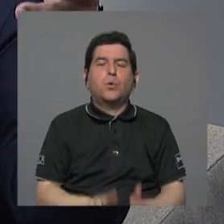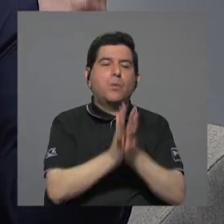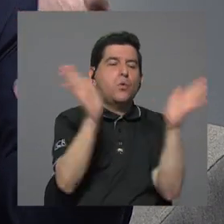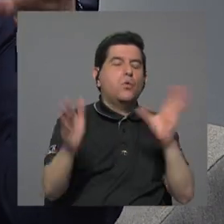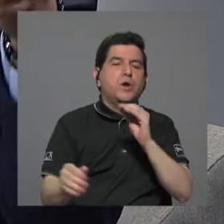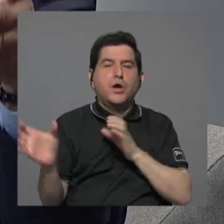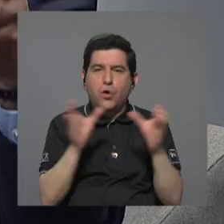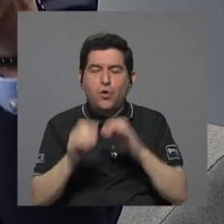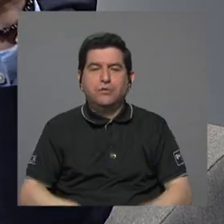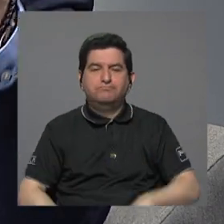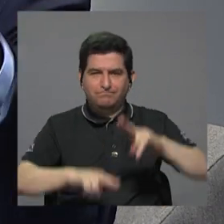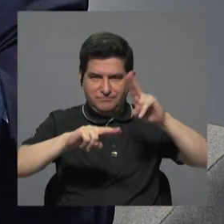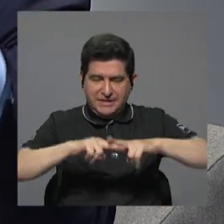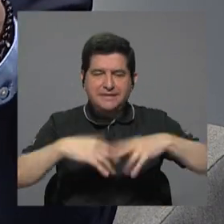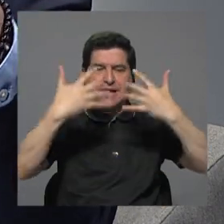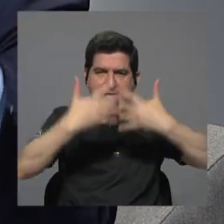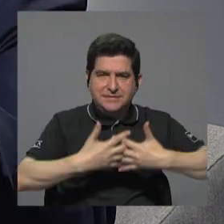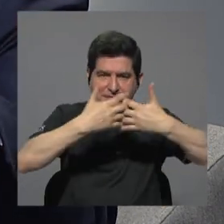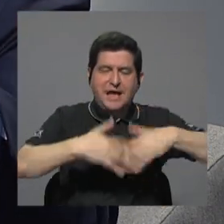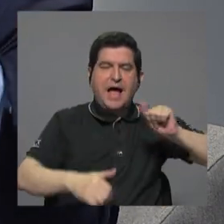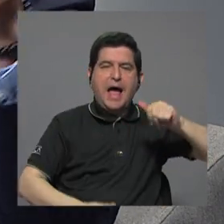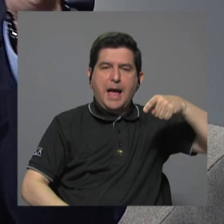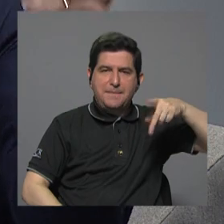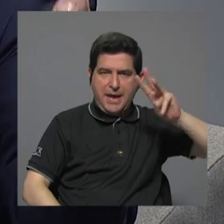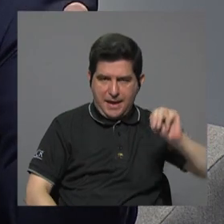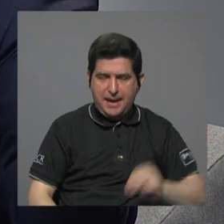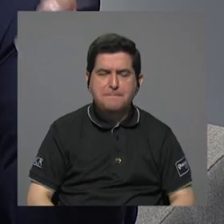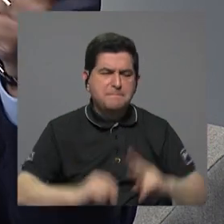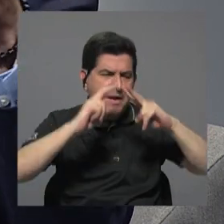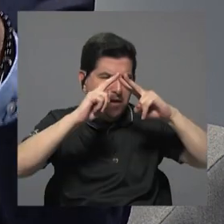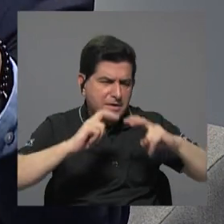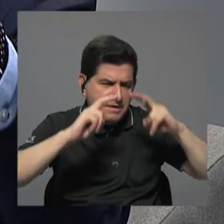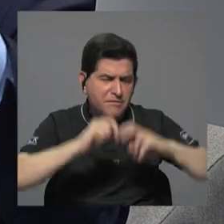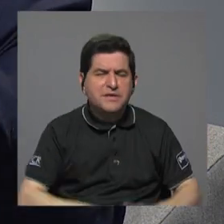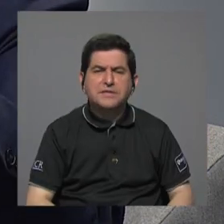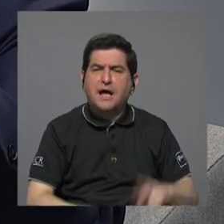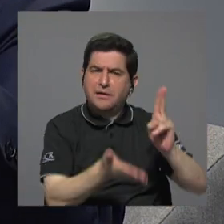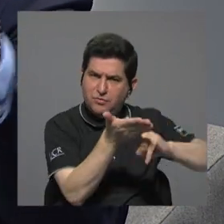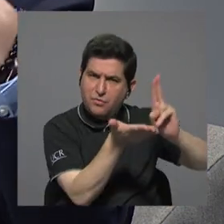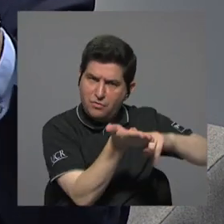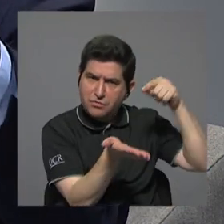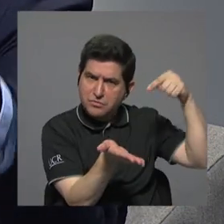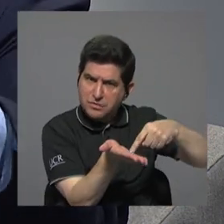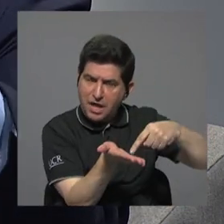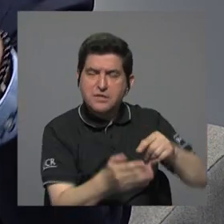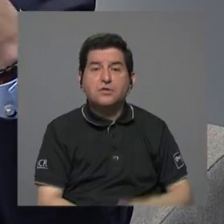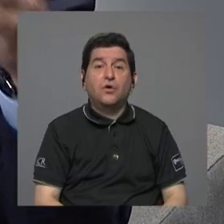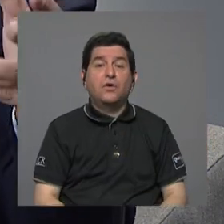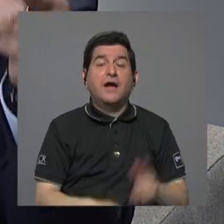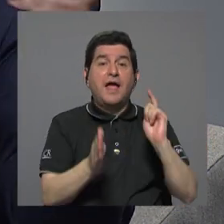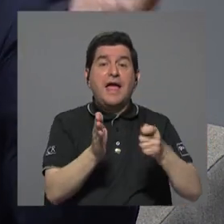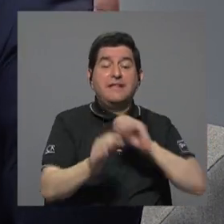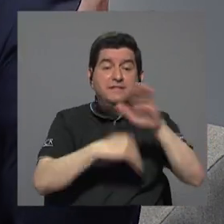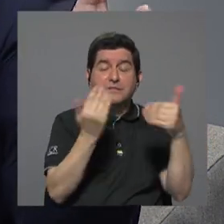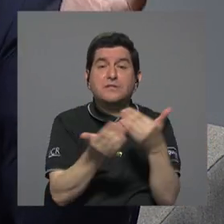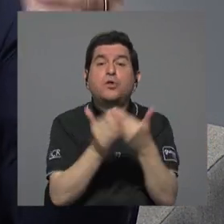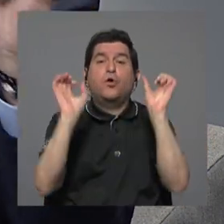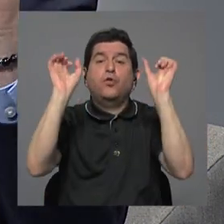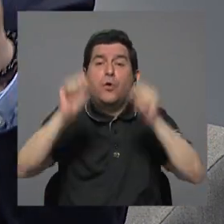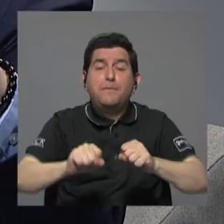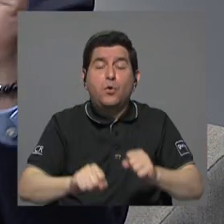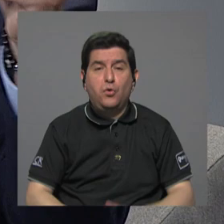poder sentarse con la concesionaria APM Terminals poder revisar algunos términos del contrato porque en derecho todo se puede